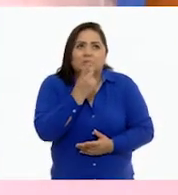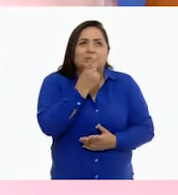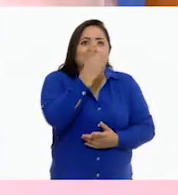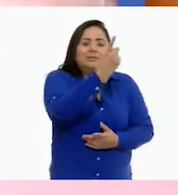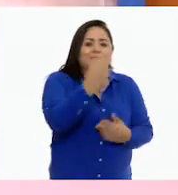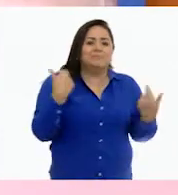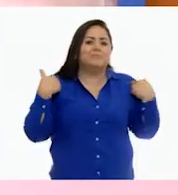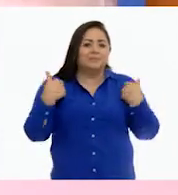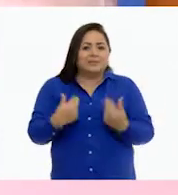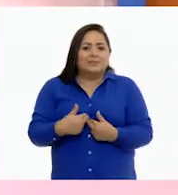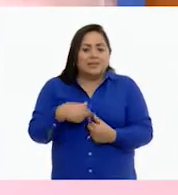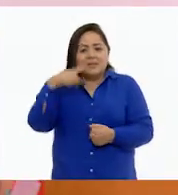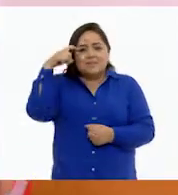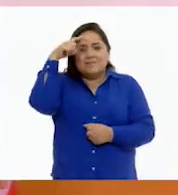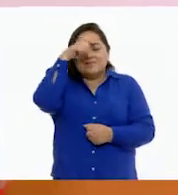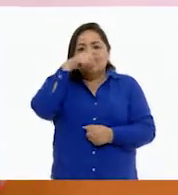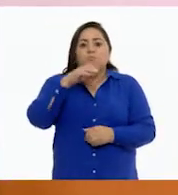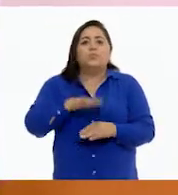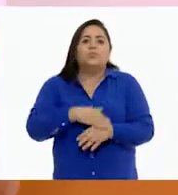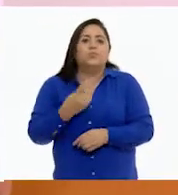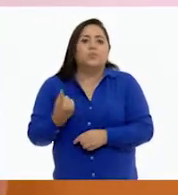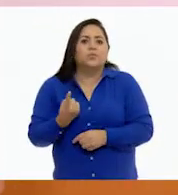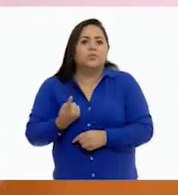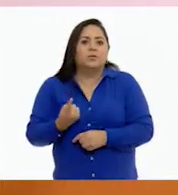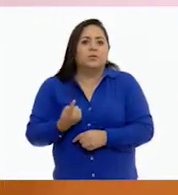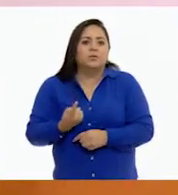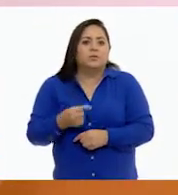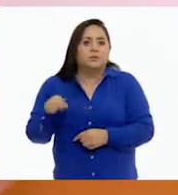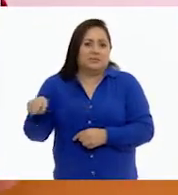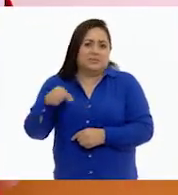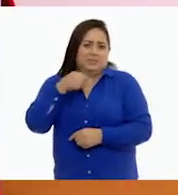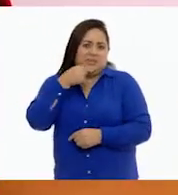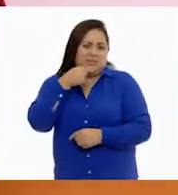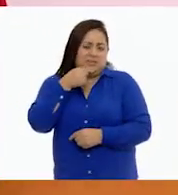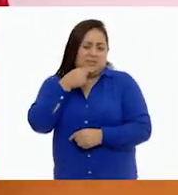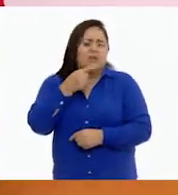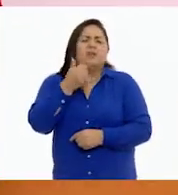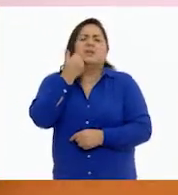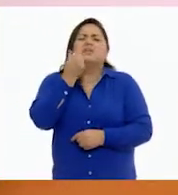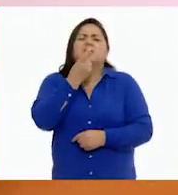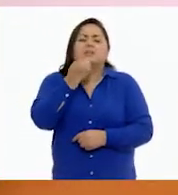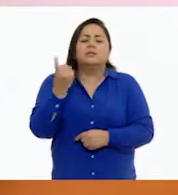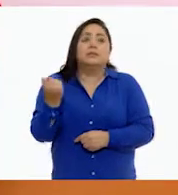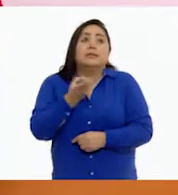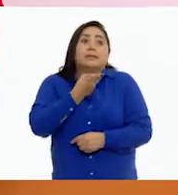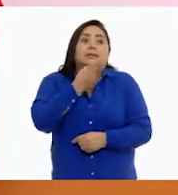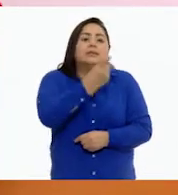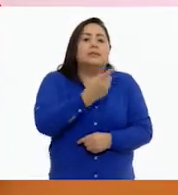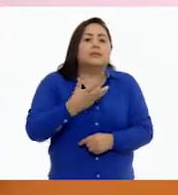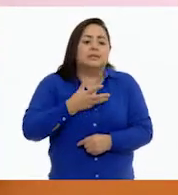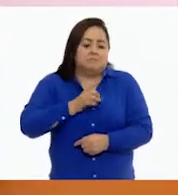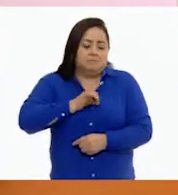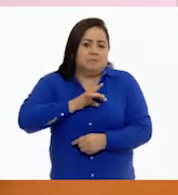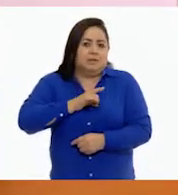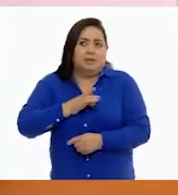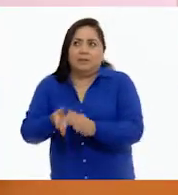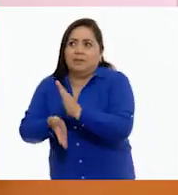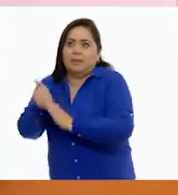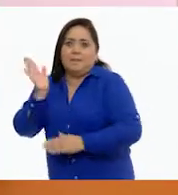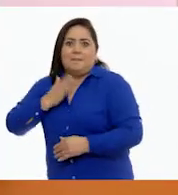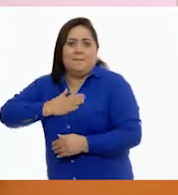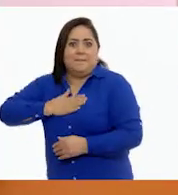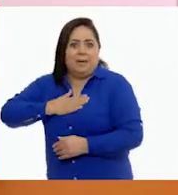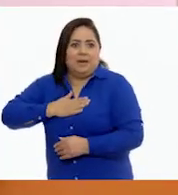maestra la situación por la que estaba pasando. Es decir, comentarle que ella tenía miedo de ir al baño.